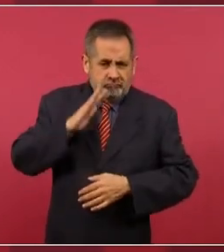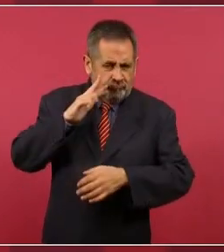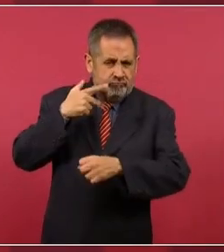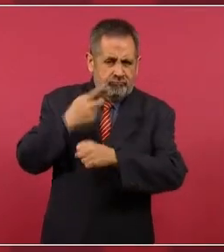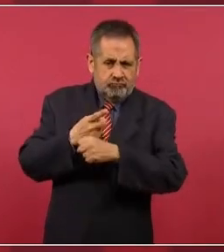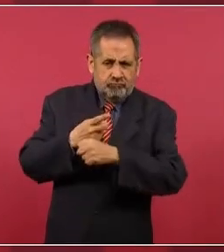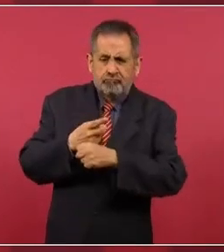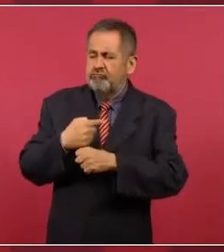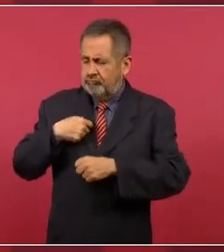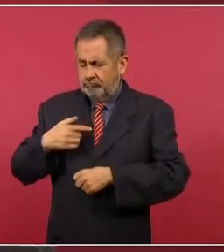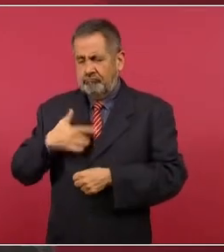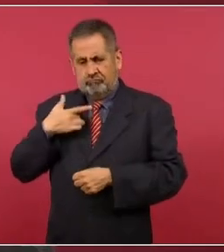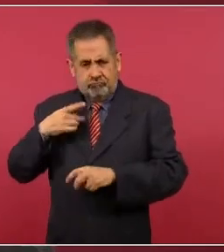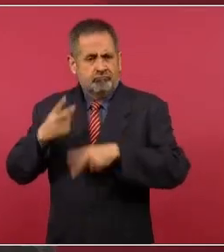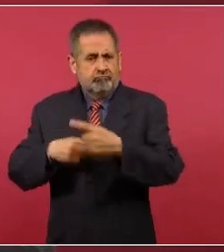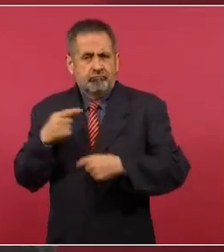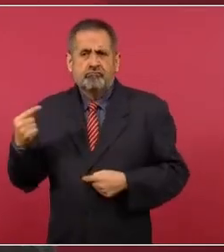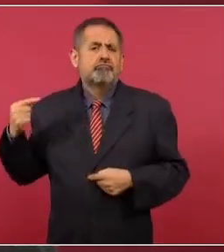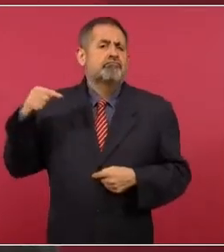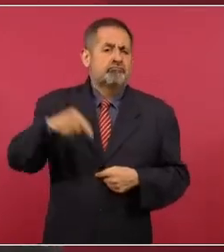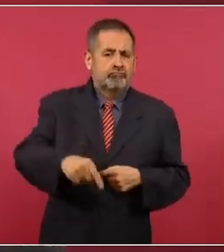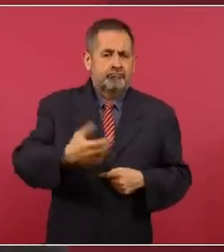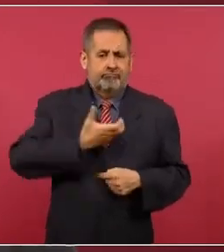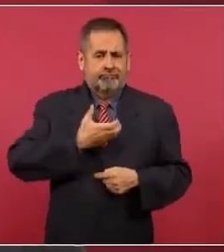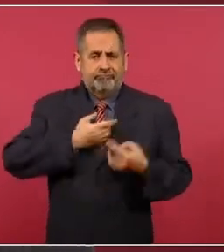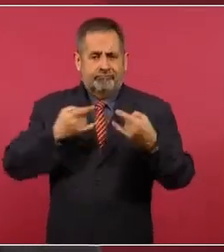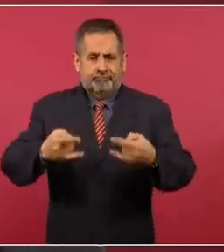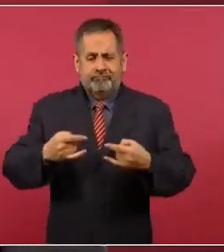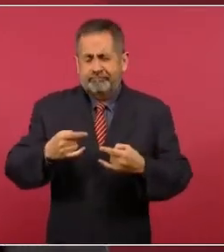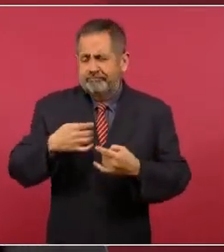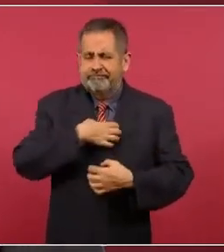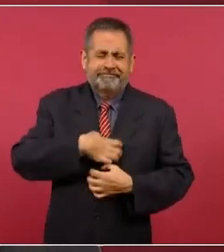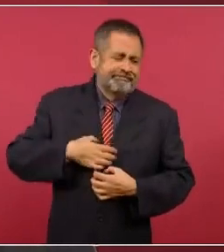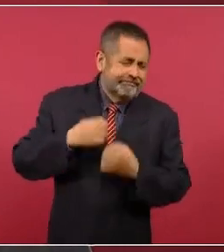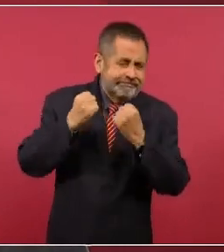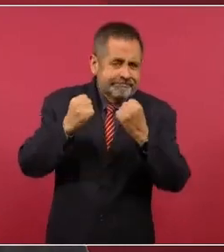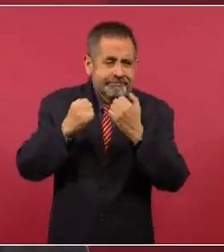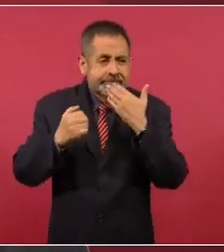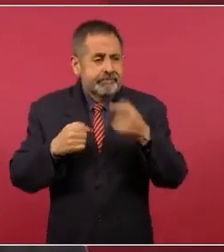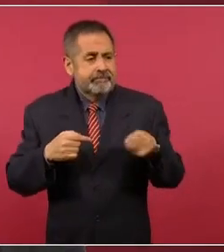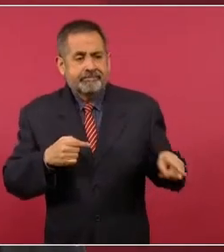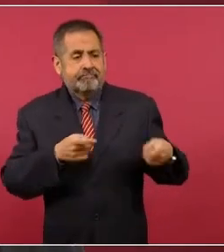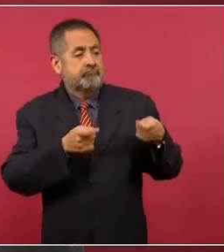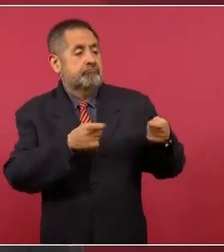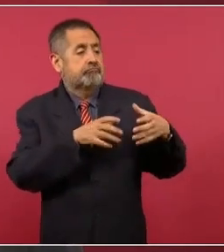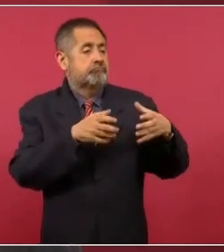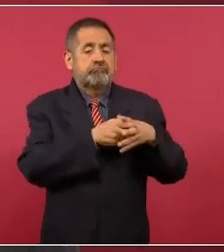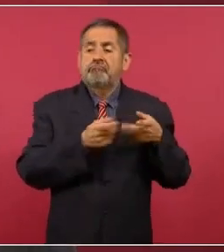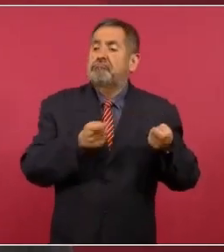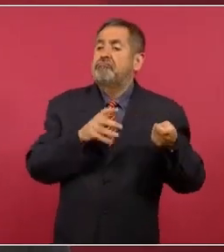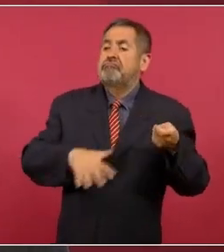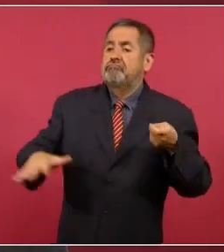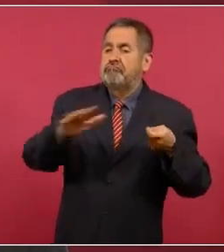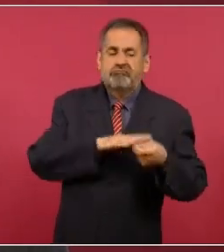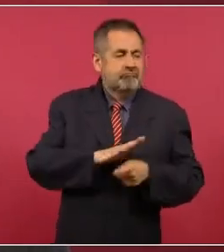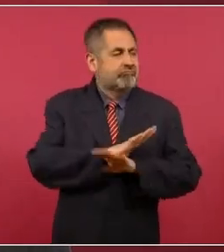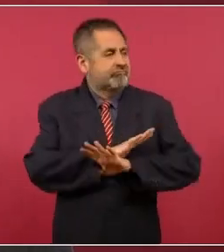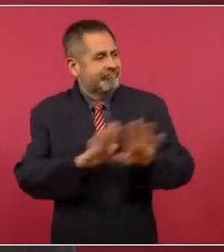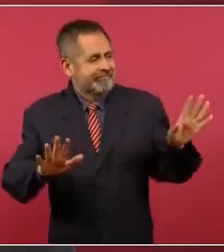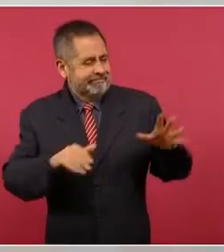a celebrar de que ya no domina la oligarquía en México.